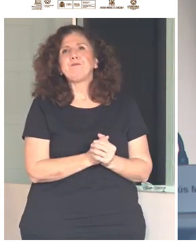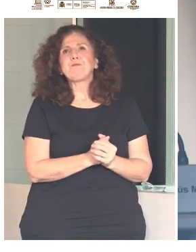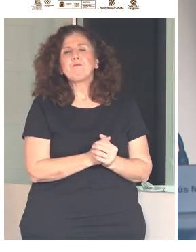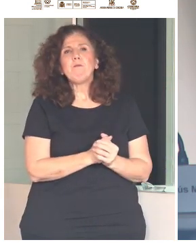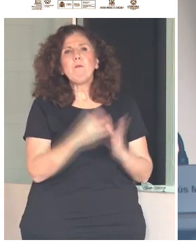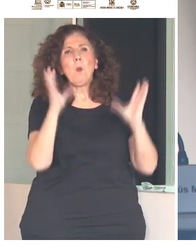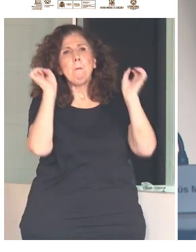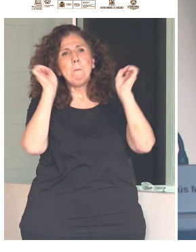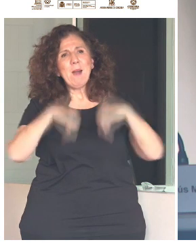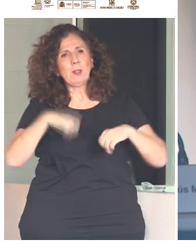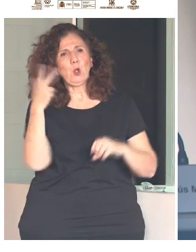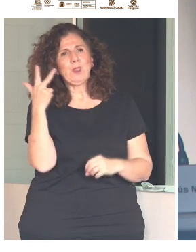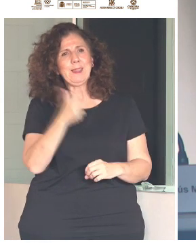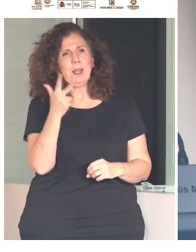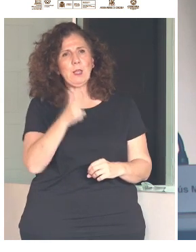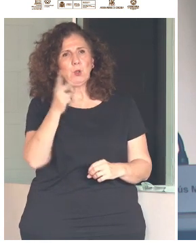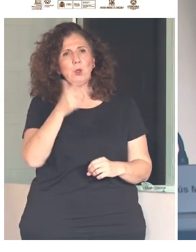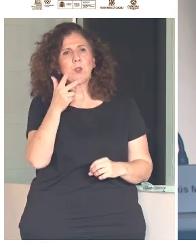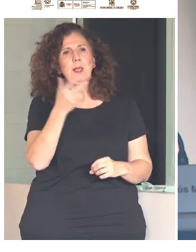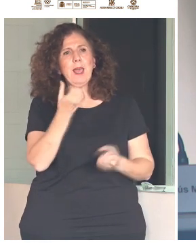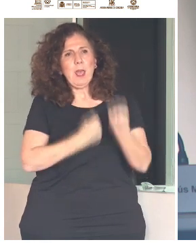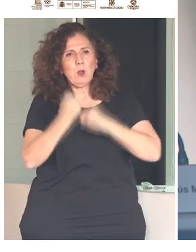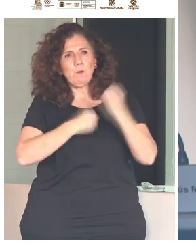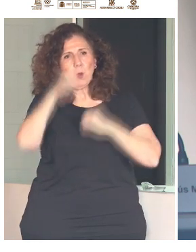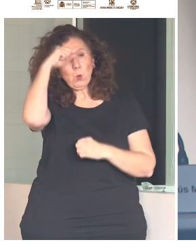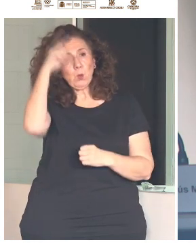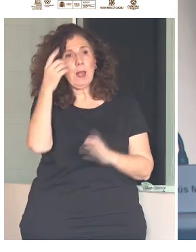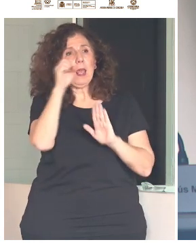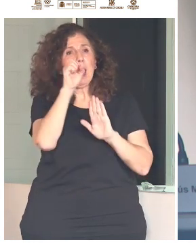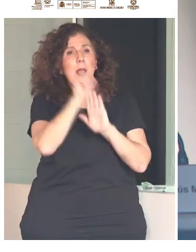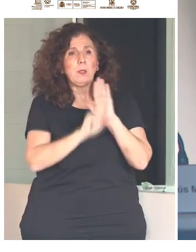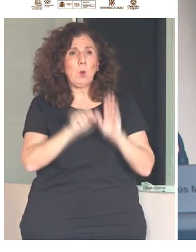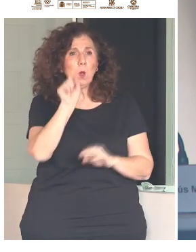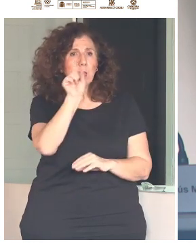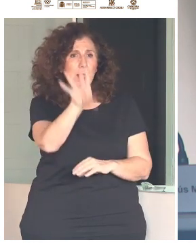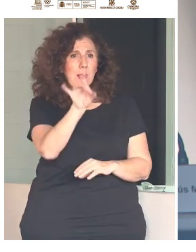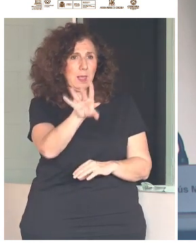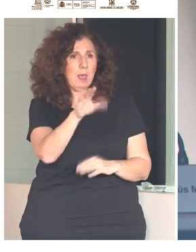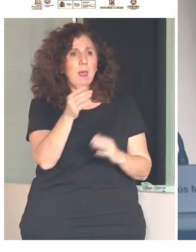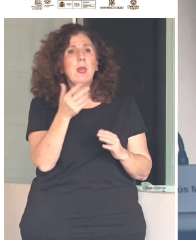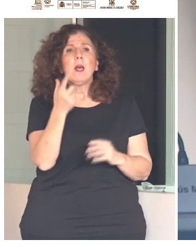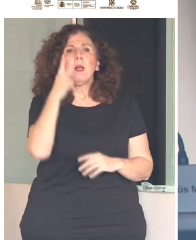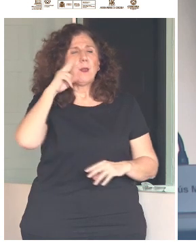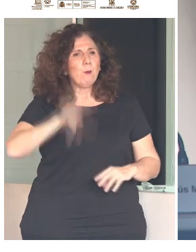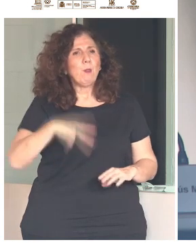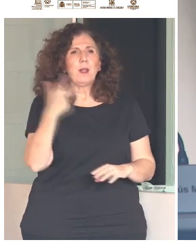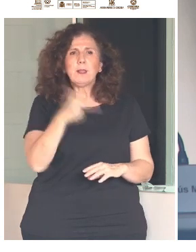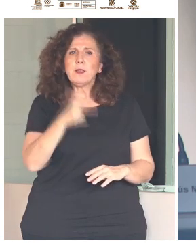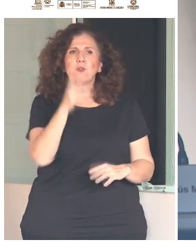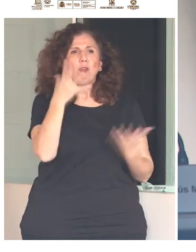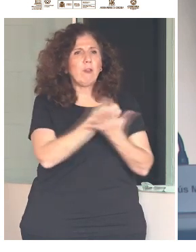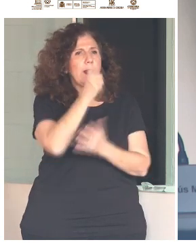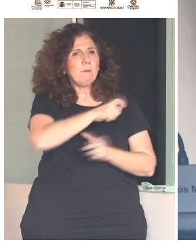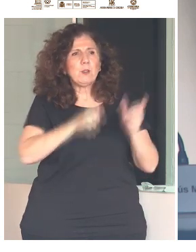el Pacto de los Derechos Económicos, Sociales y Culturales, que en su artículo 15 reconoce el derecho a toda la persona a participar de la vida